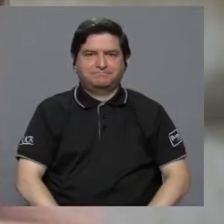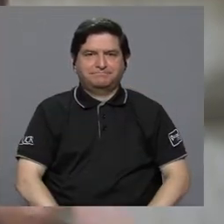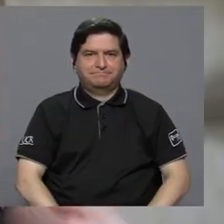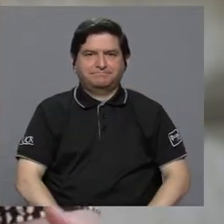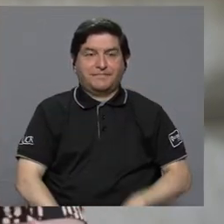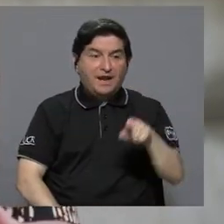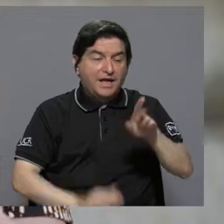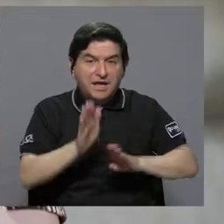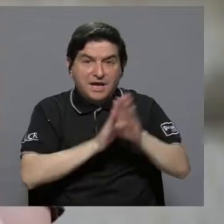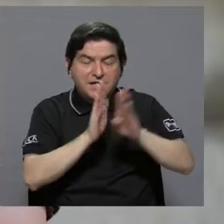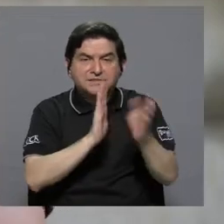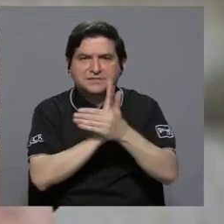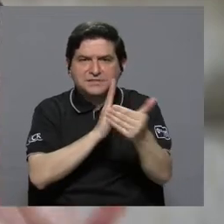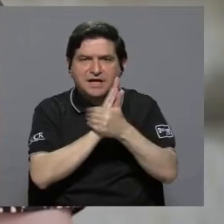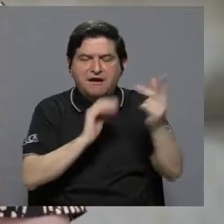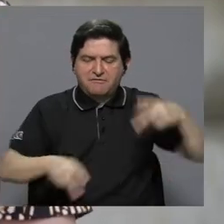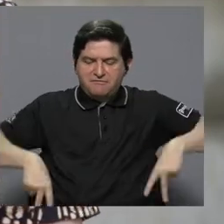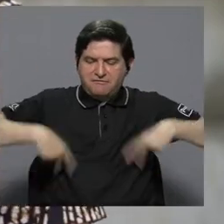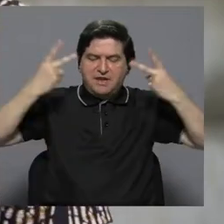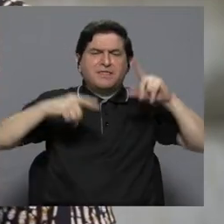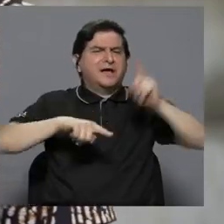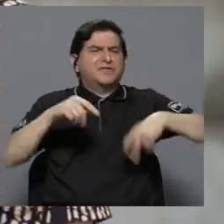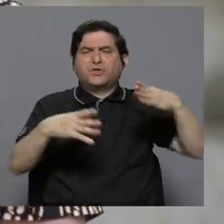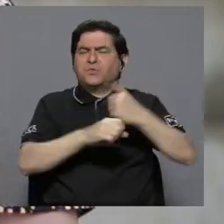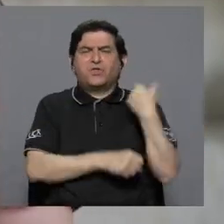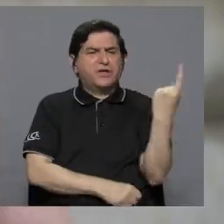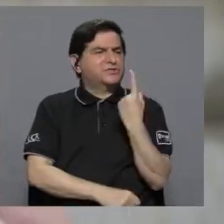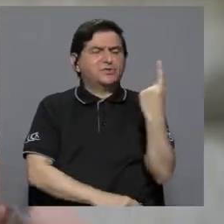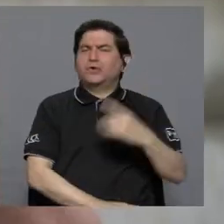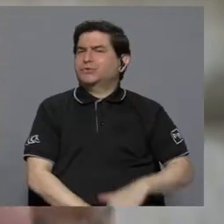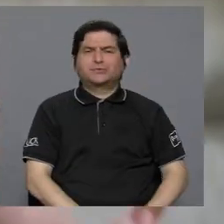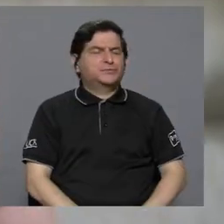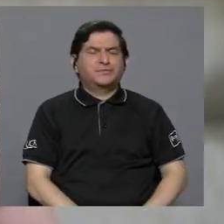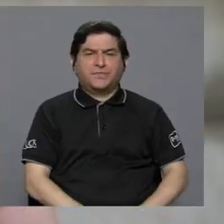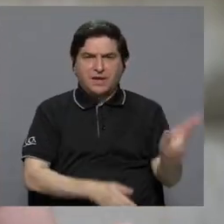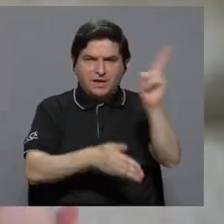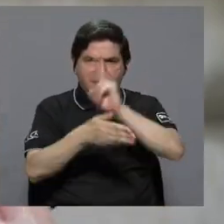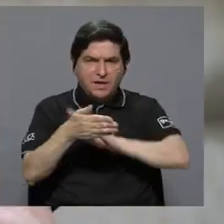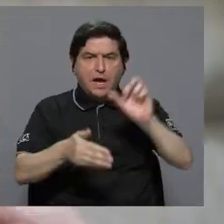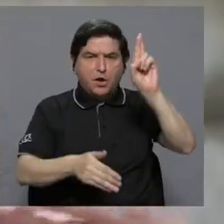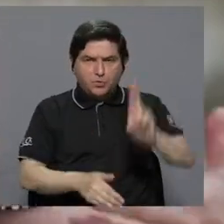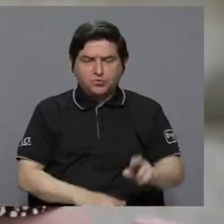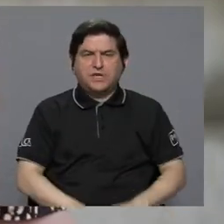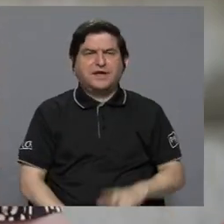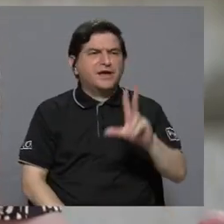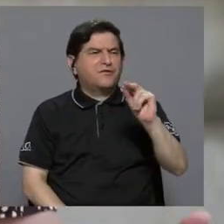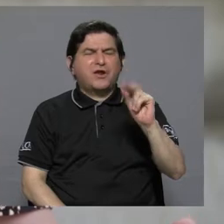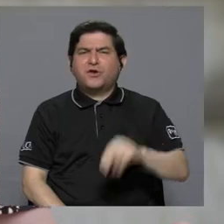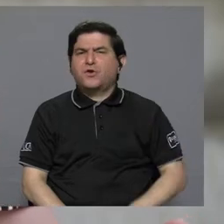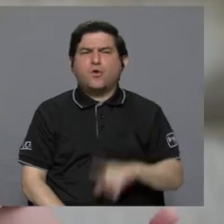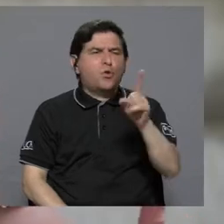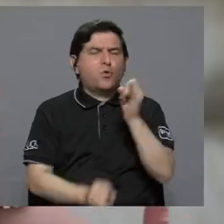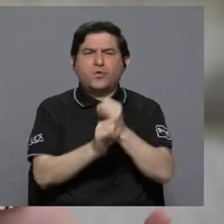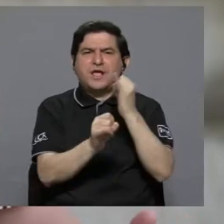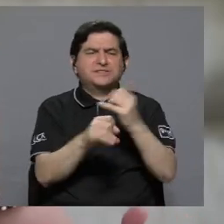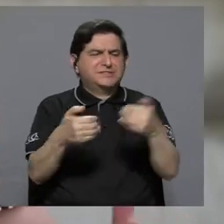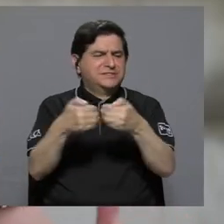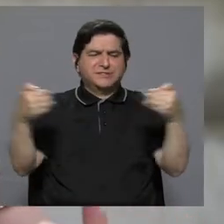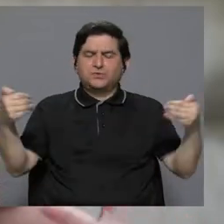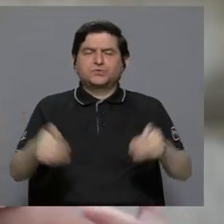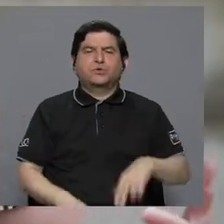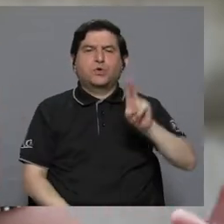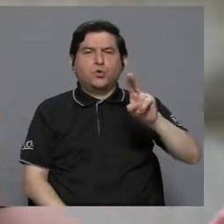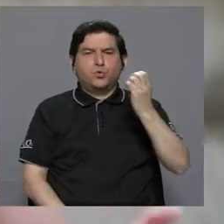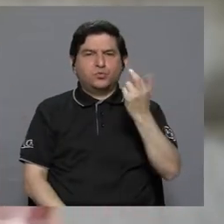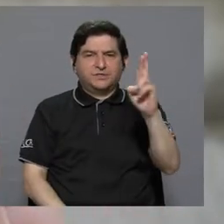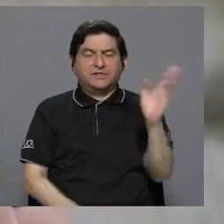Este desarrollo de habilidades para la vida no lo podemos hacer solos, Gabriela. La Universidad de Costa Rica no es un entailado. La Universidad de